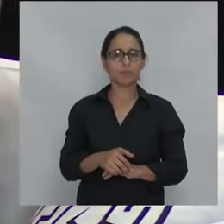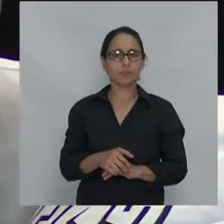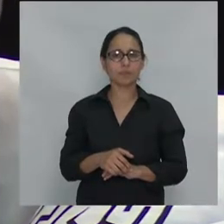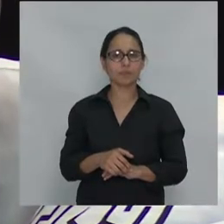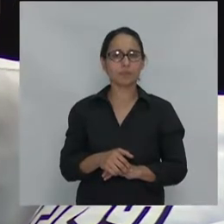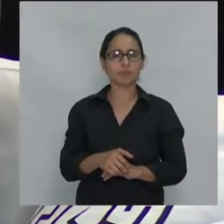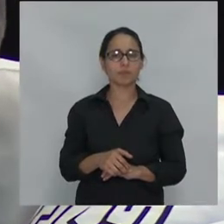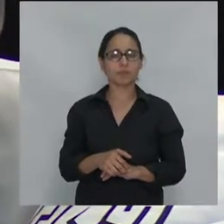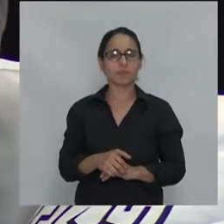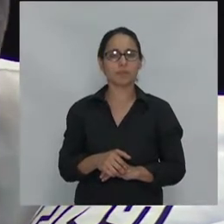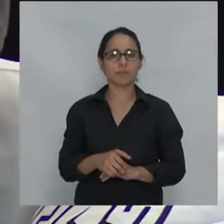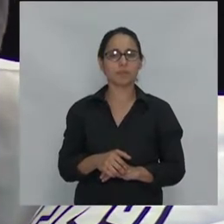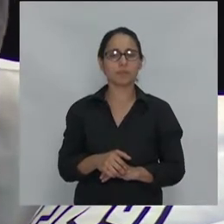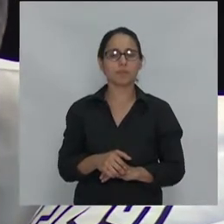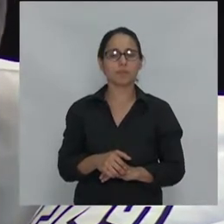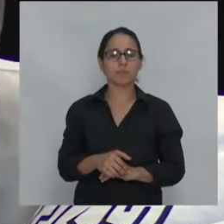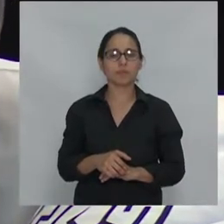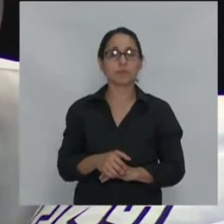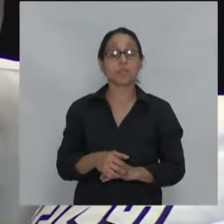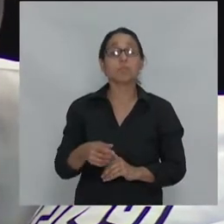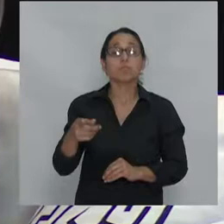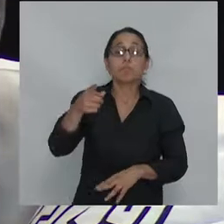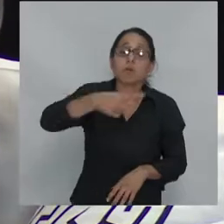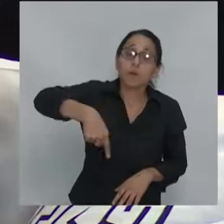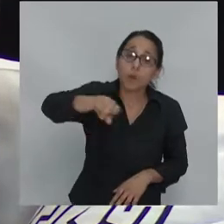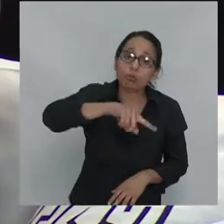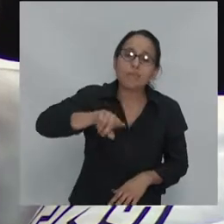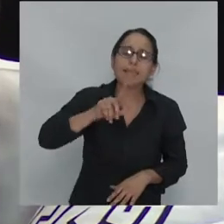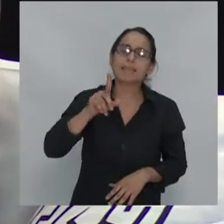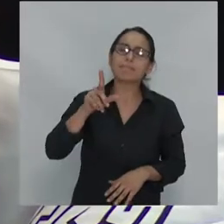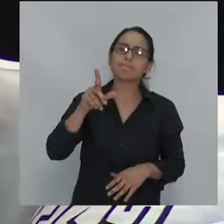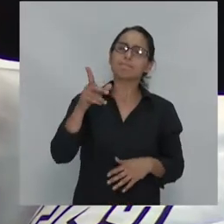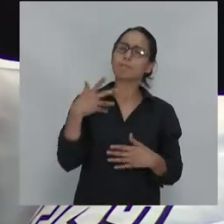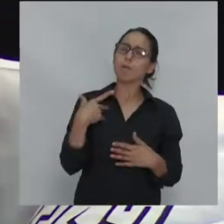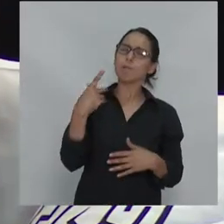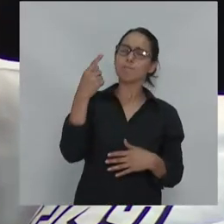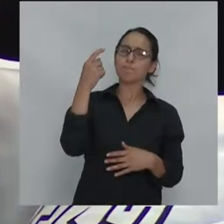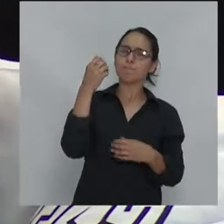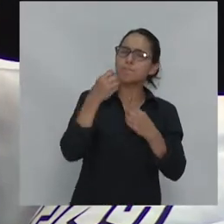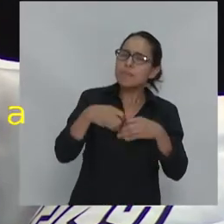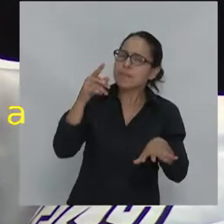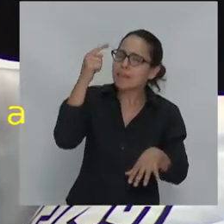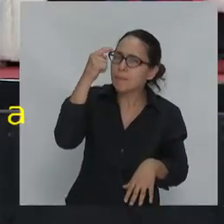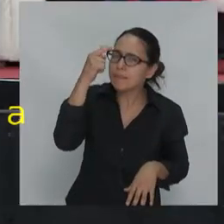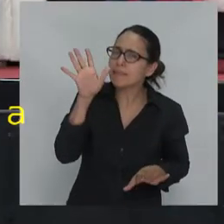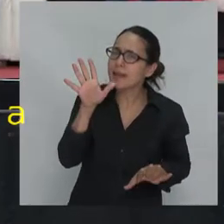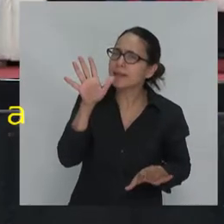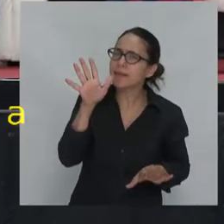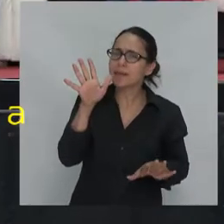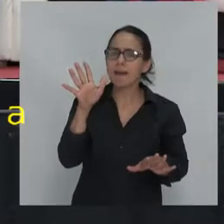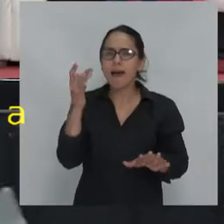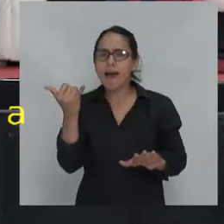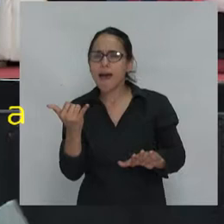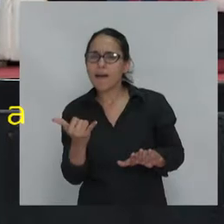quizás ustedes han comenzado a sospechar que hay una semejanza